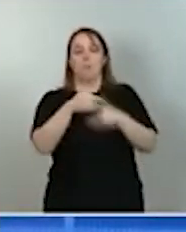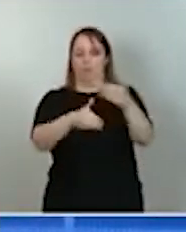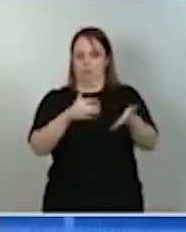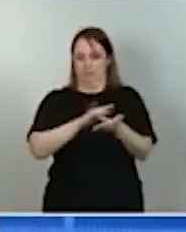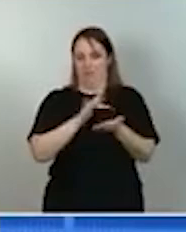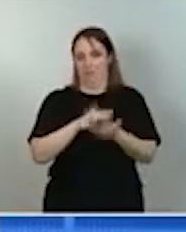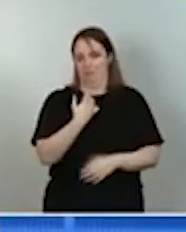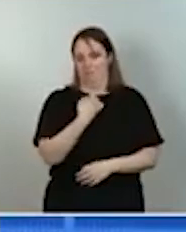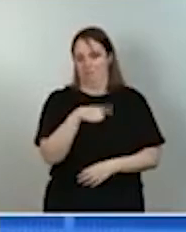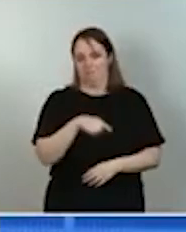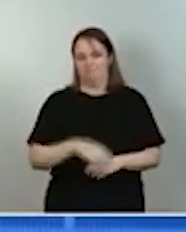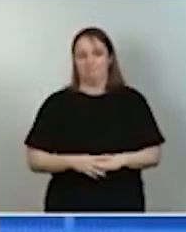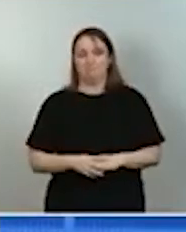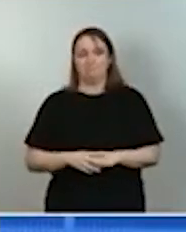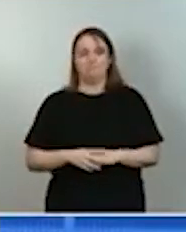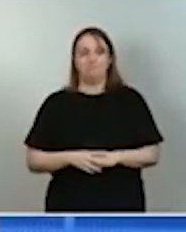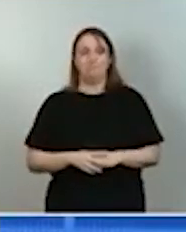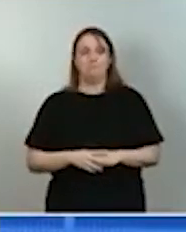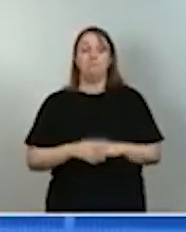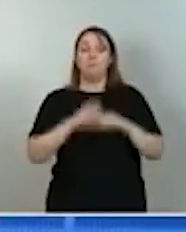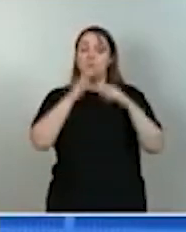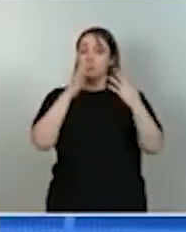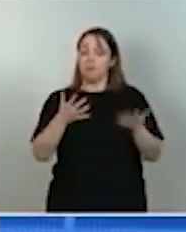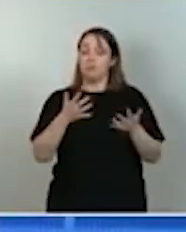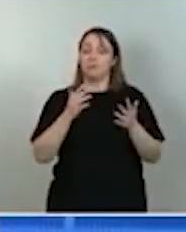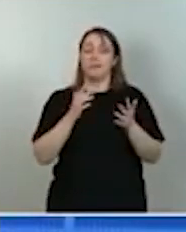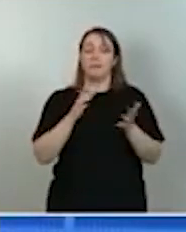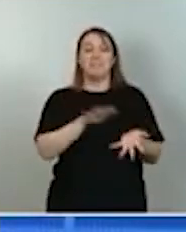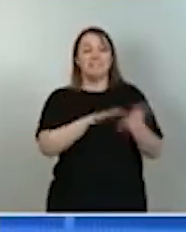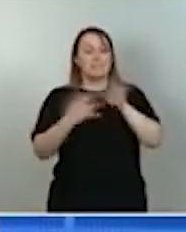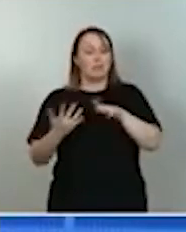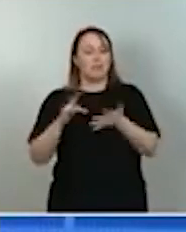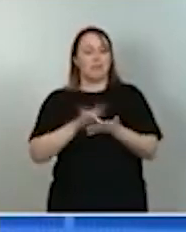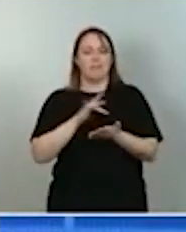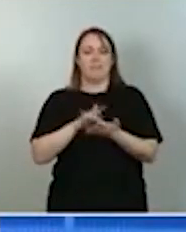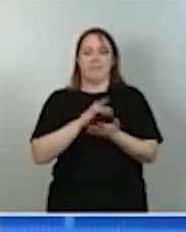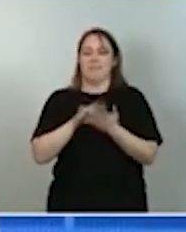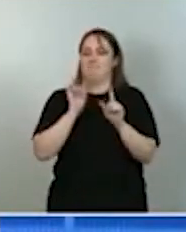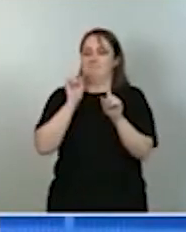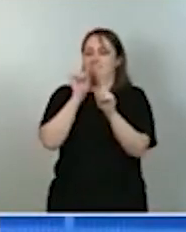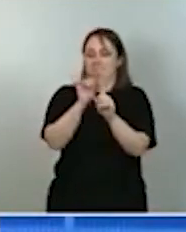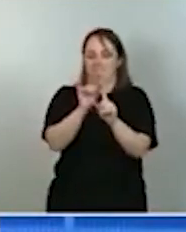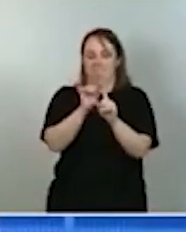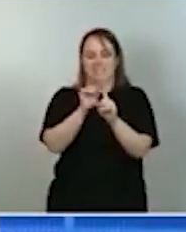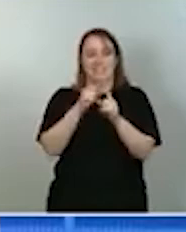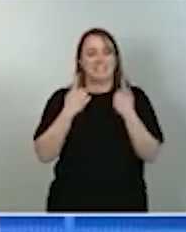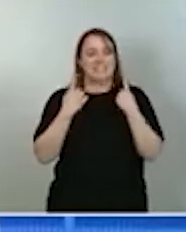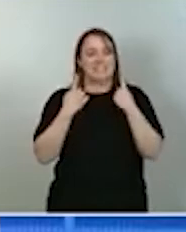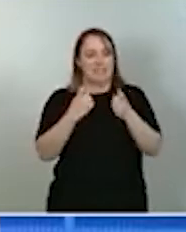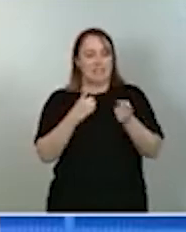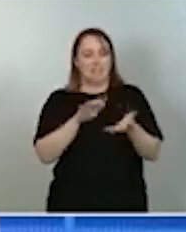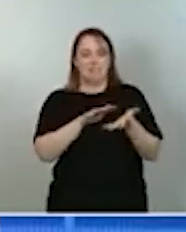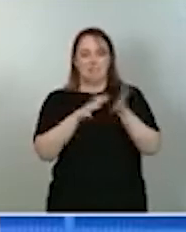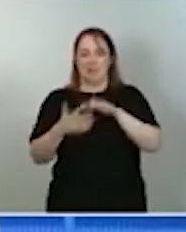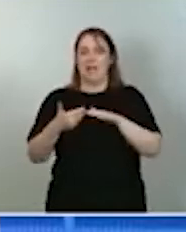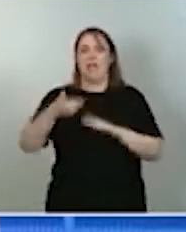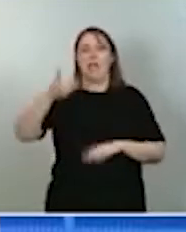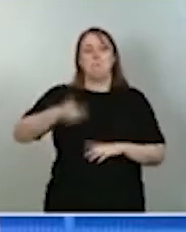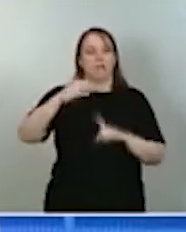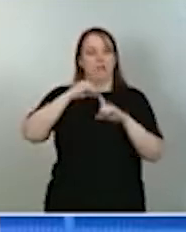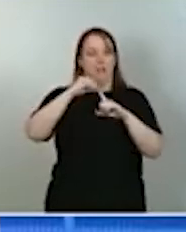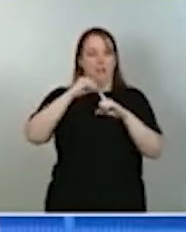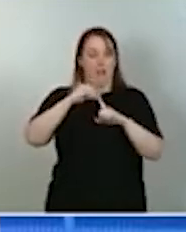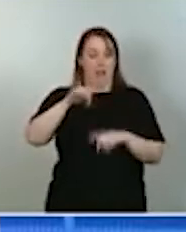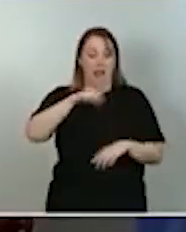Por eso, la transformación digital es uno de los ejes transformadores, transversales, vertebradores de todo el plan de recuperación que hoy se